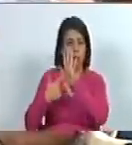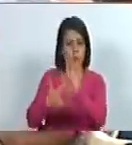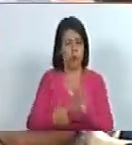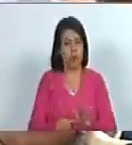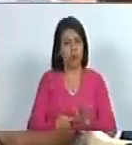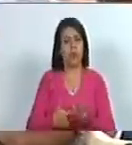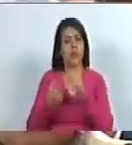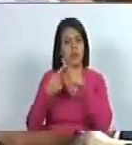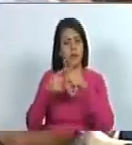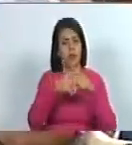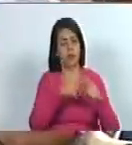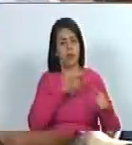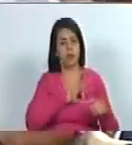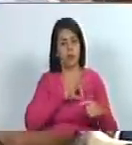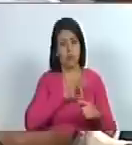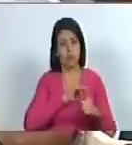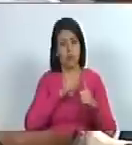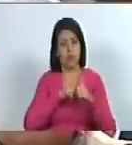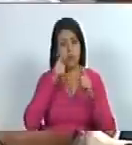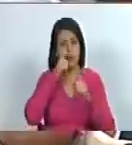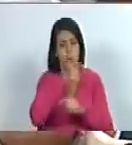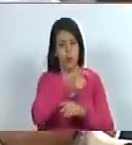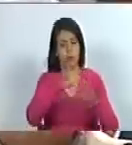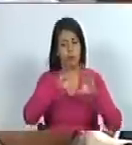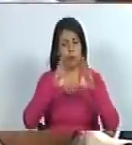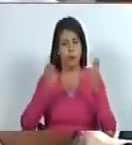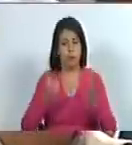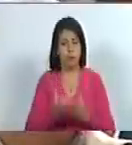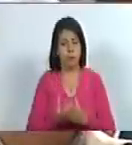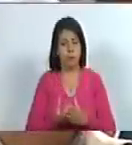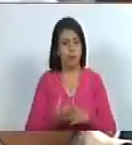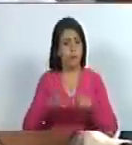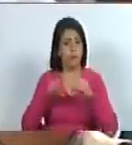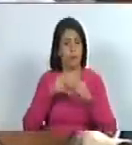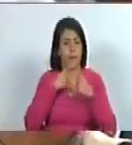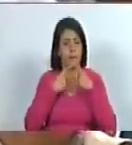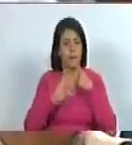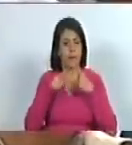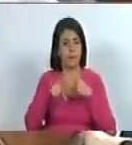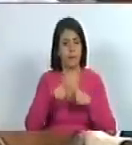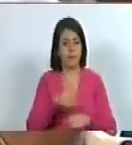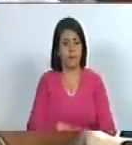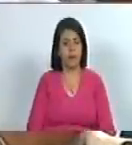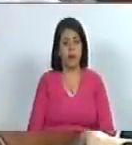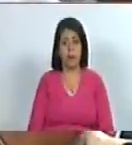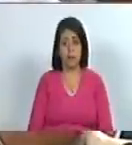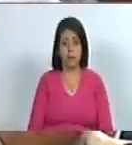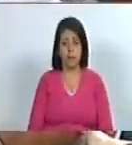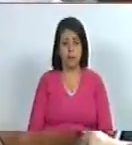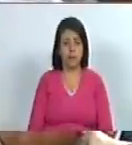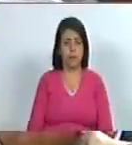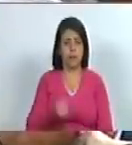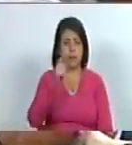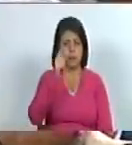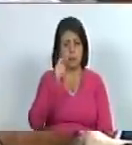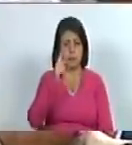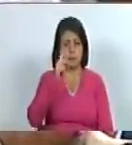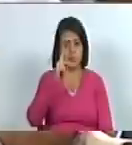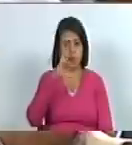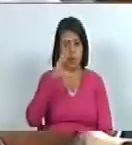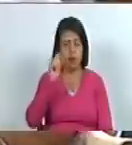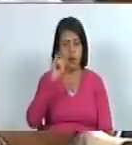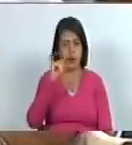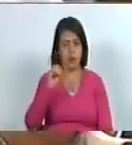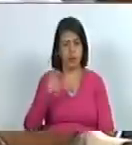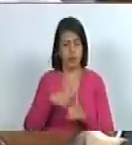realidad social de nuestro pueblo y el mundo en alusión a lo que decía el deputado Sierra el Picasso del mundo lo